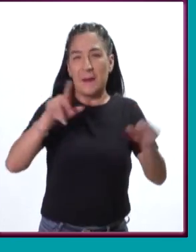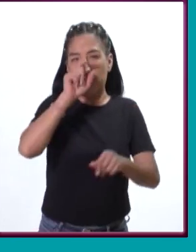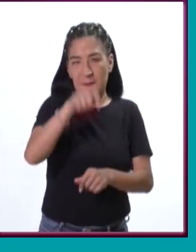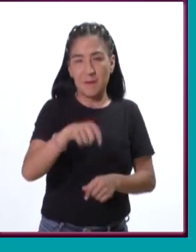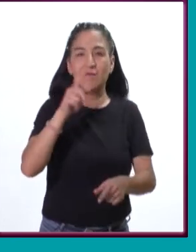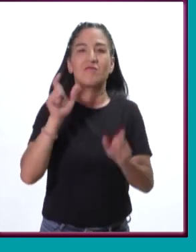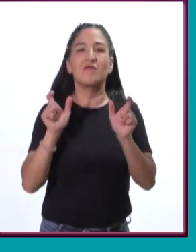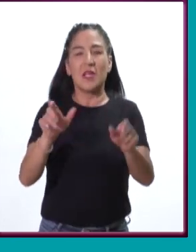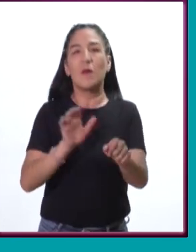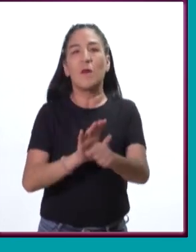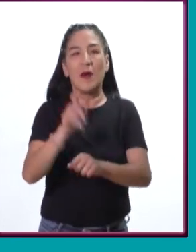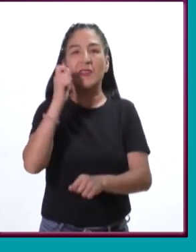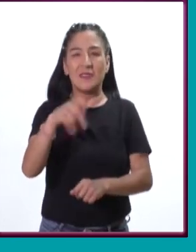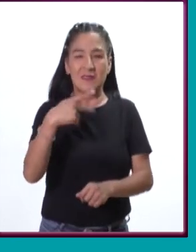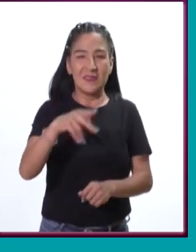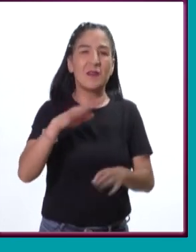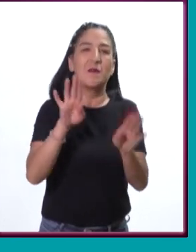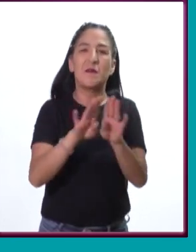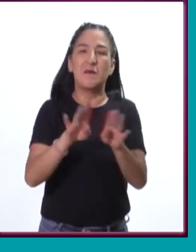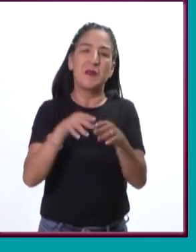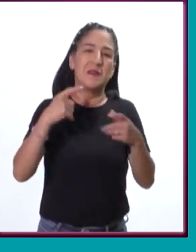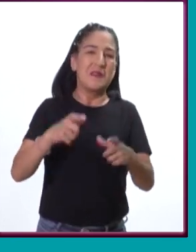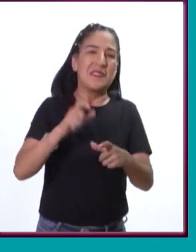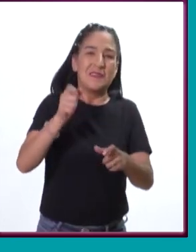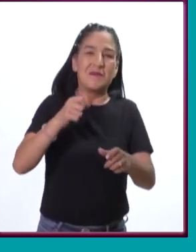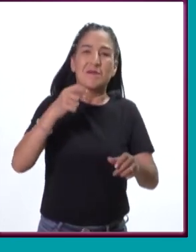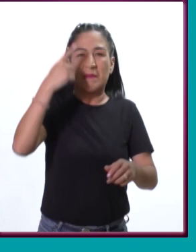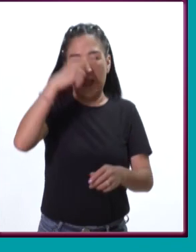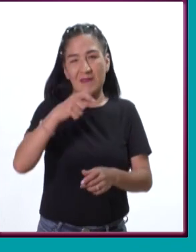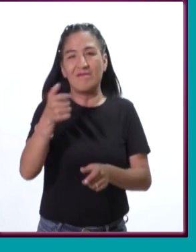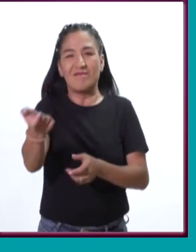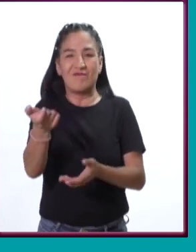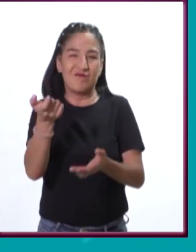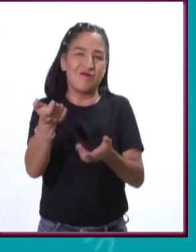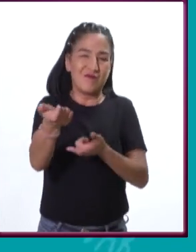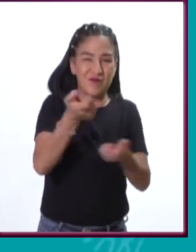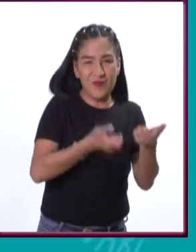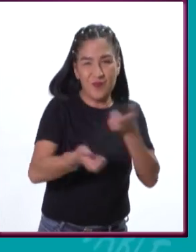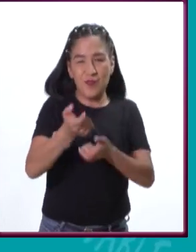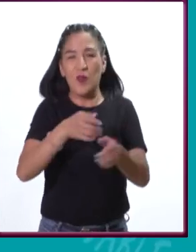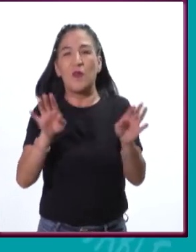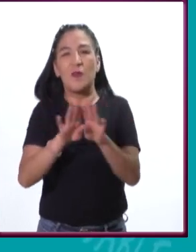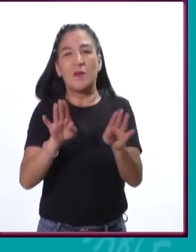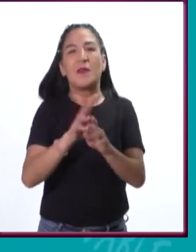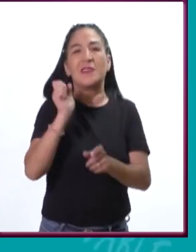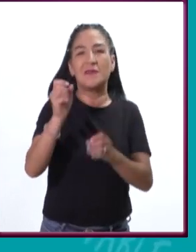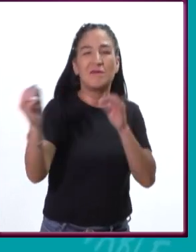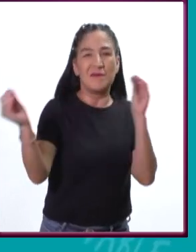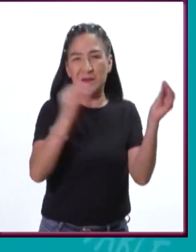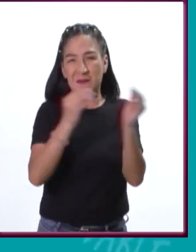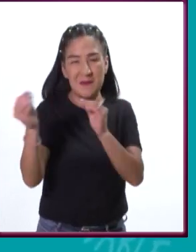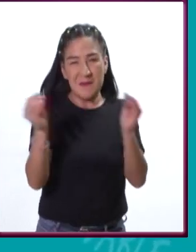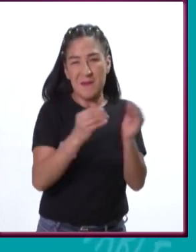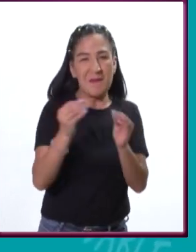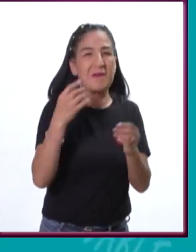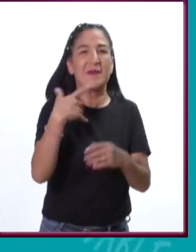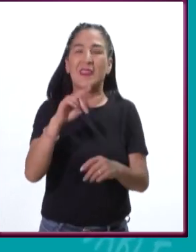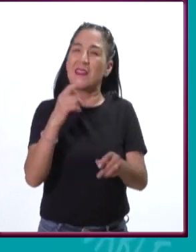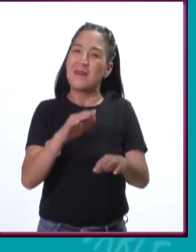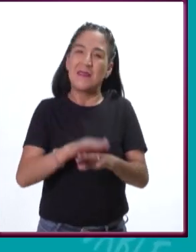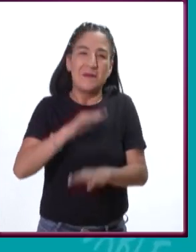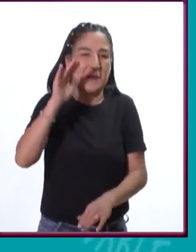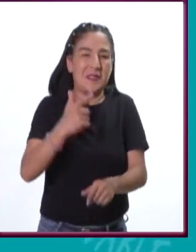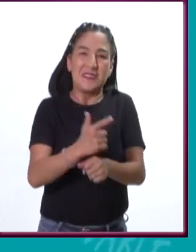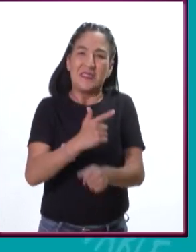y está en una situación muy vulnerable porque la CONAM, la Comisión Nacional de Áreas Naturales